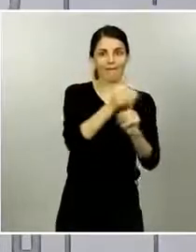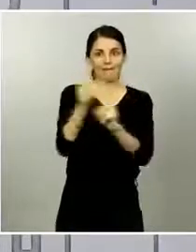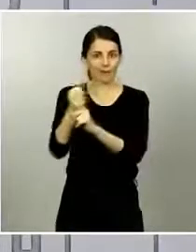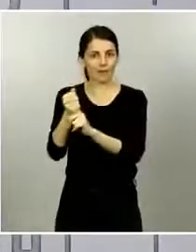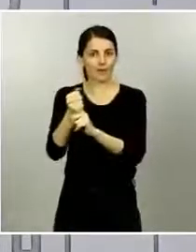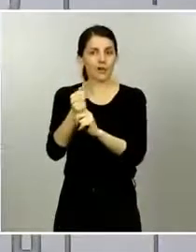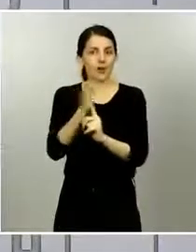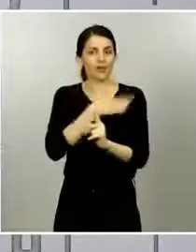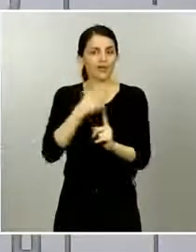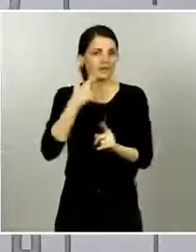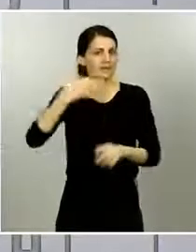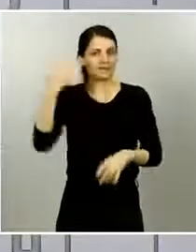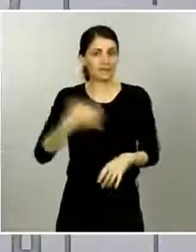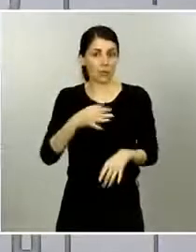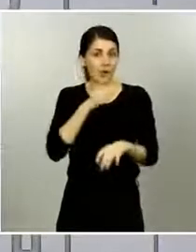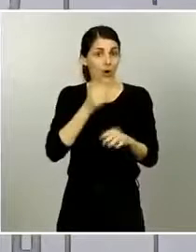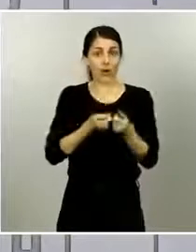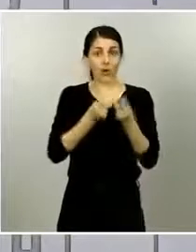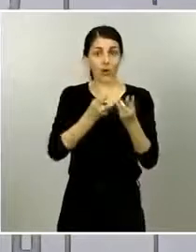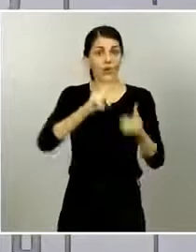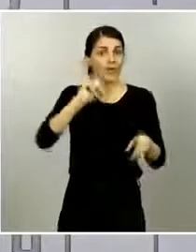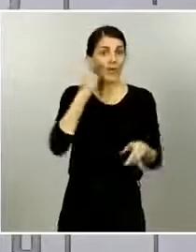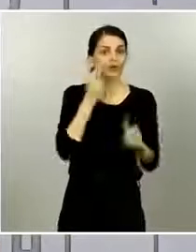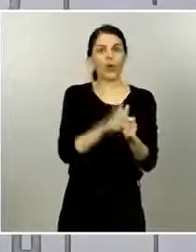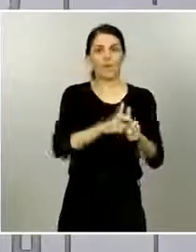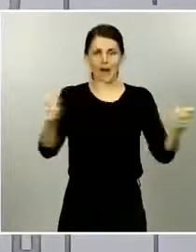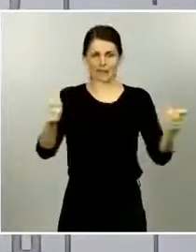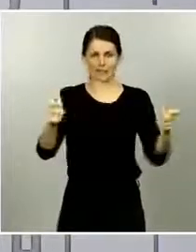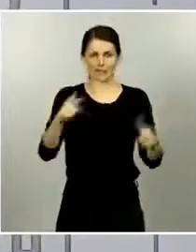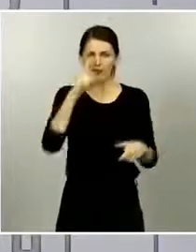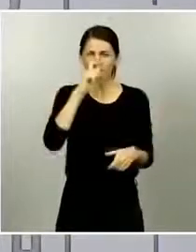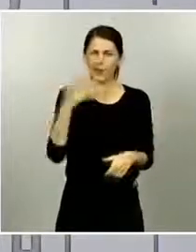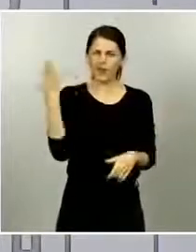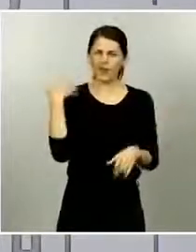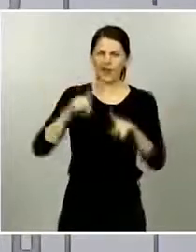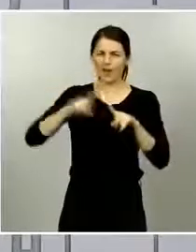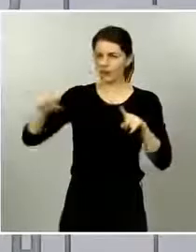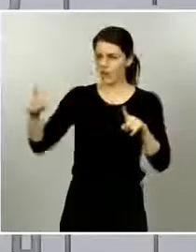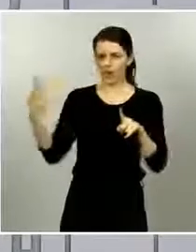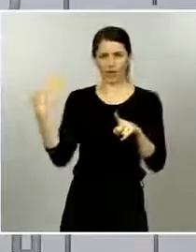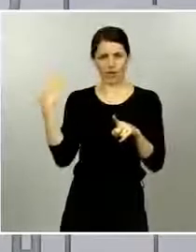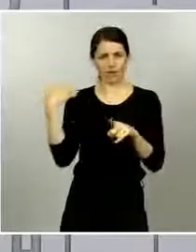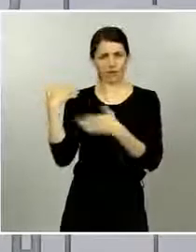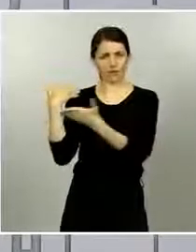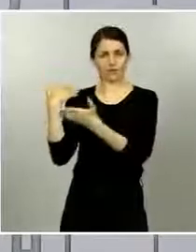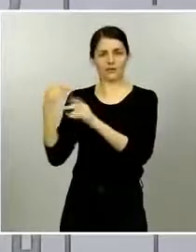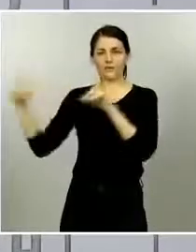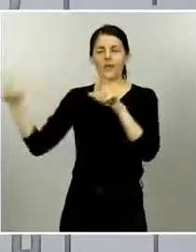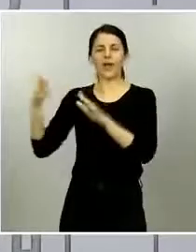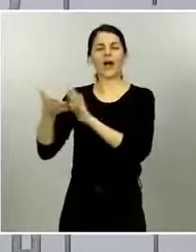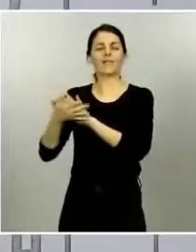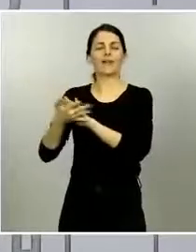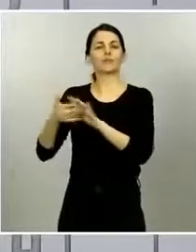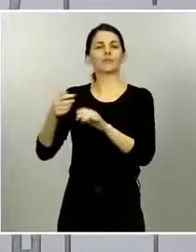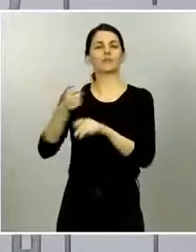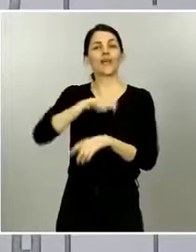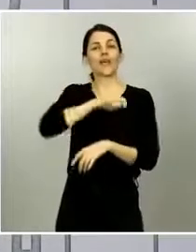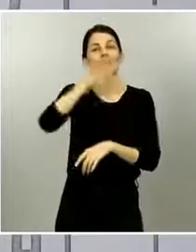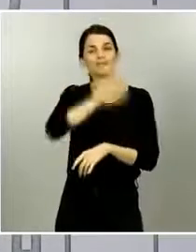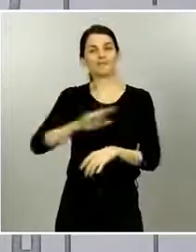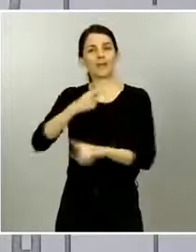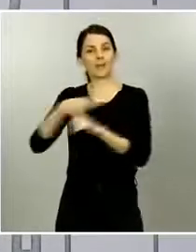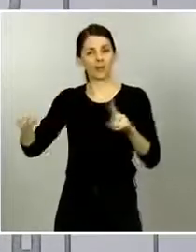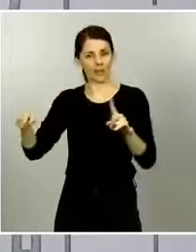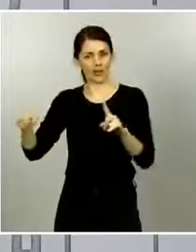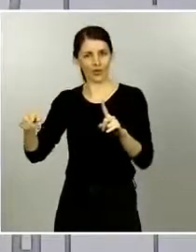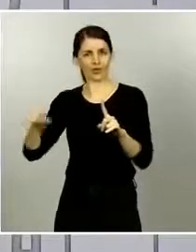sobreesfuerzo por diagnosticar diagnosticaremos más de lo que estábamos diagnosticando si recuerdan la gráfica que hemos